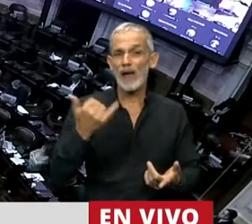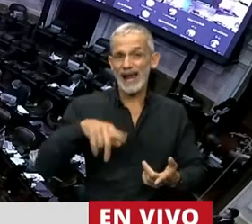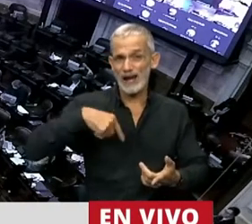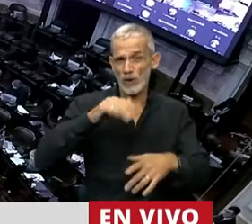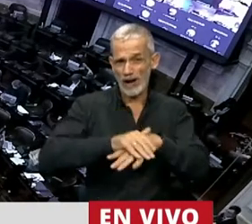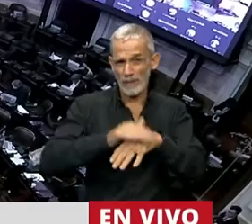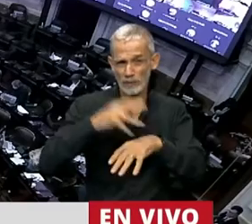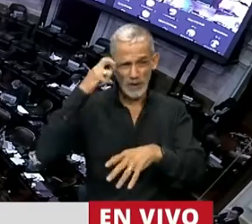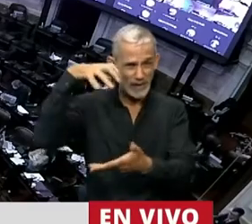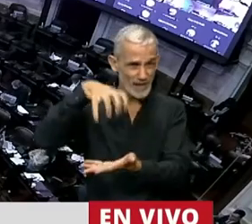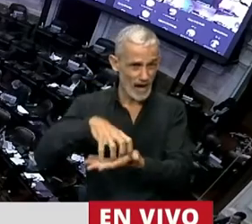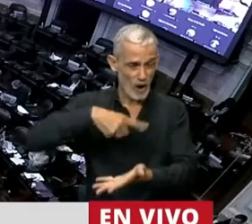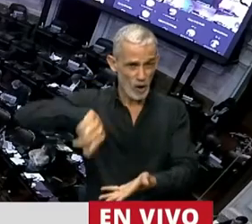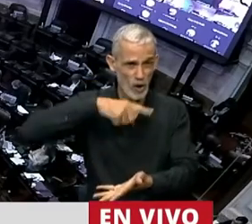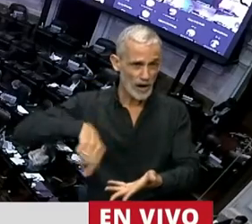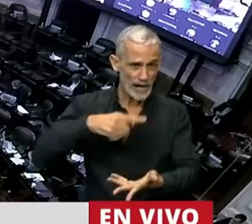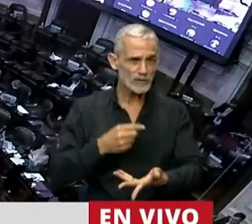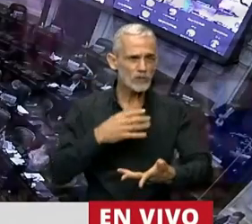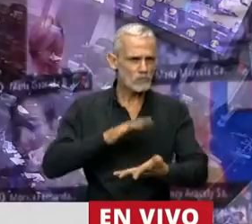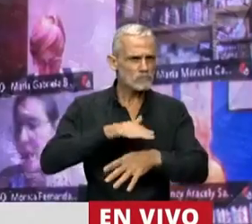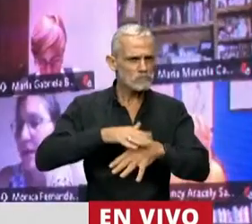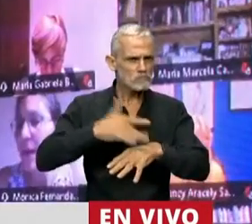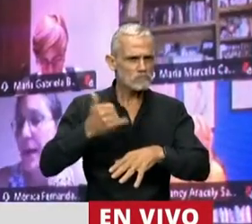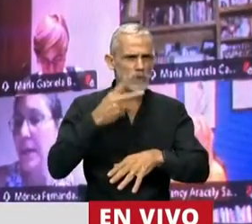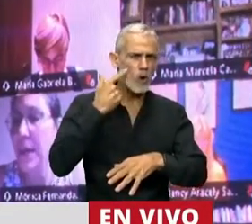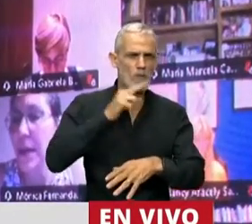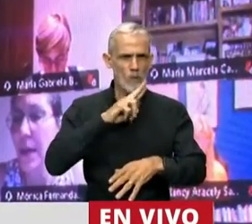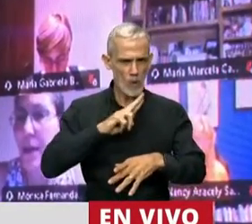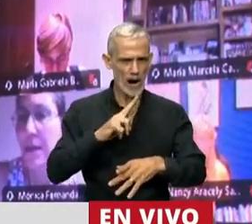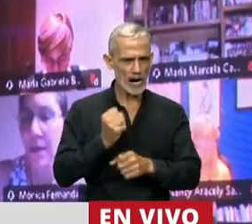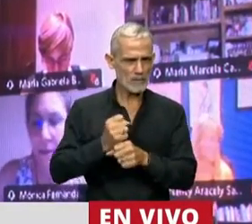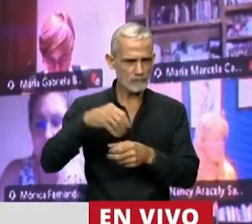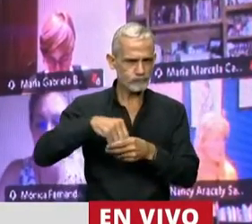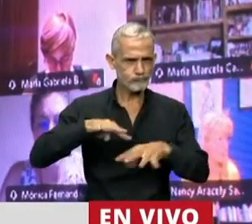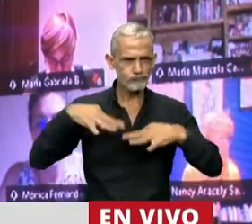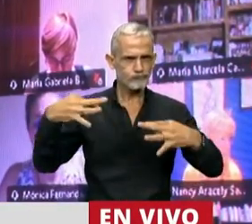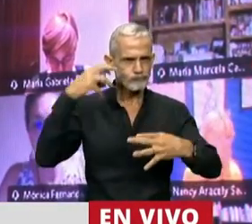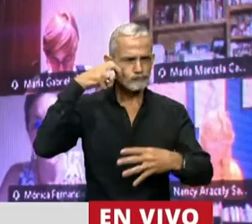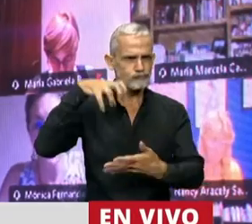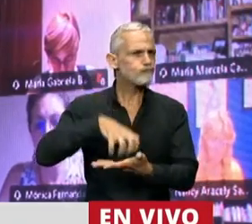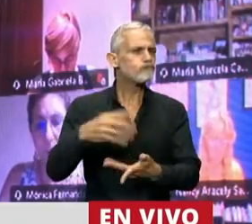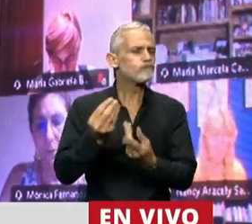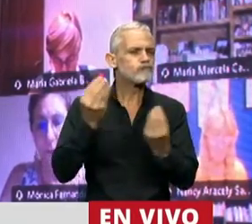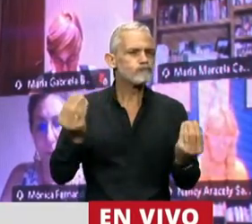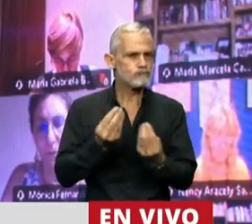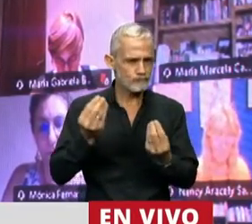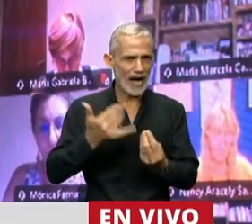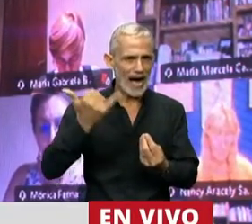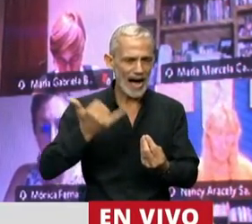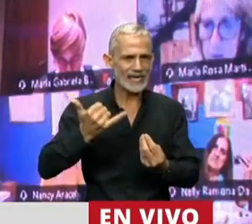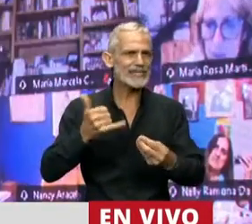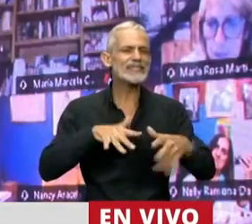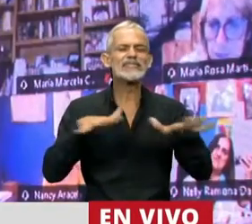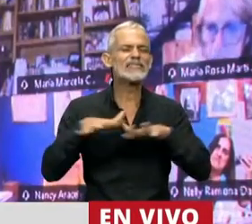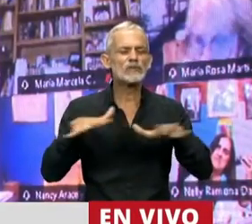tenemos como legisladores y legisladoras y que nos ponen una situación